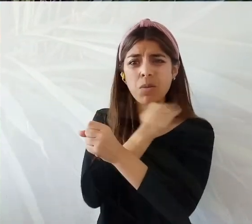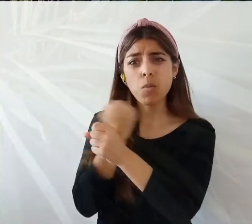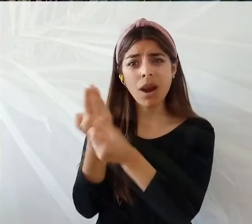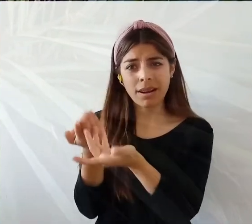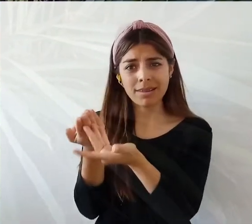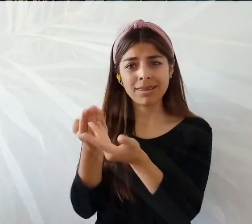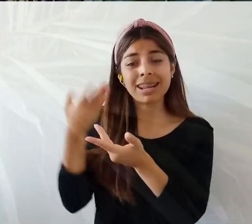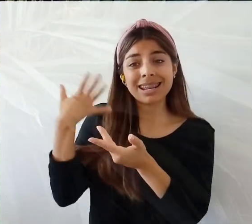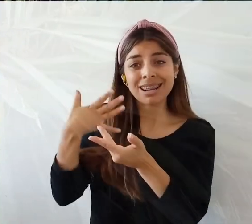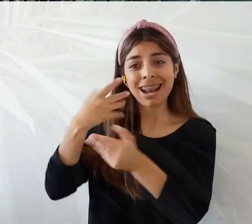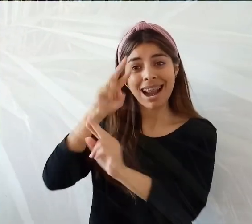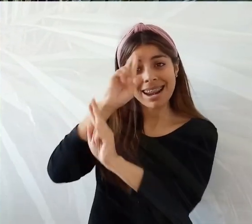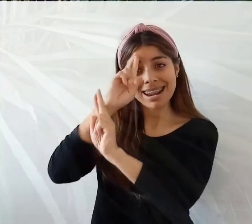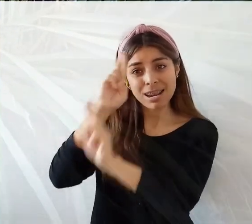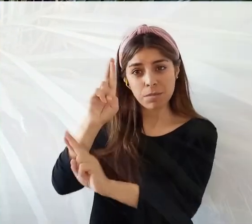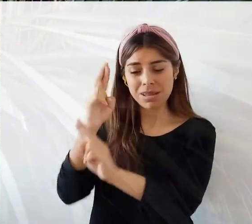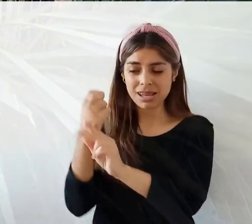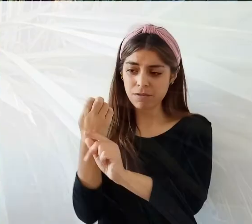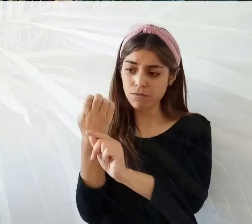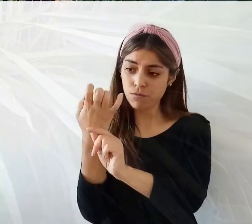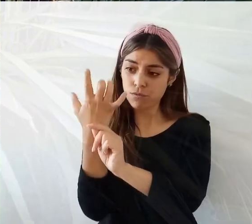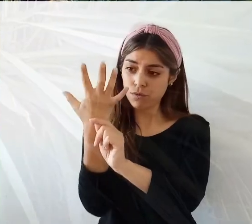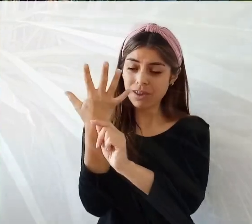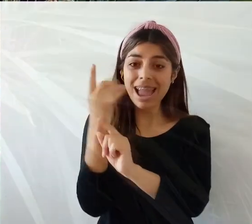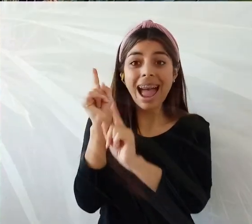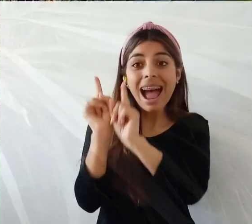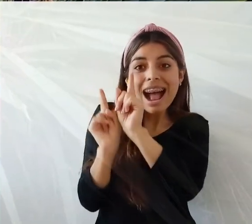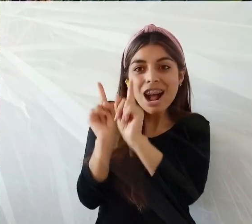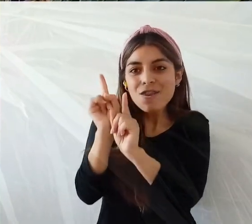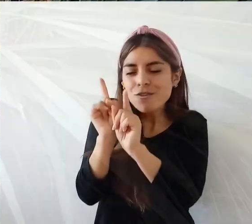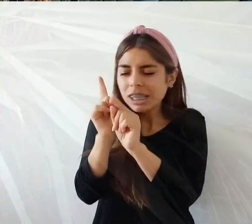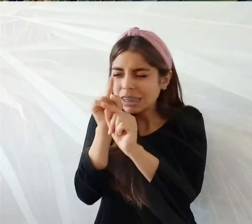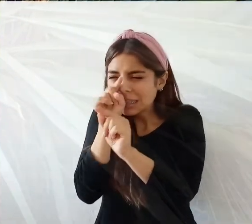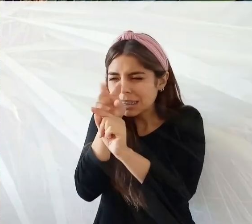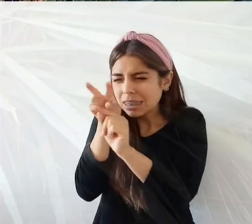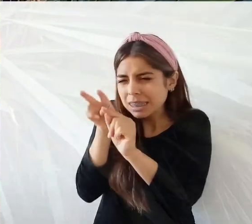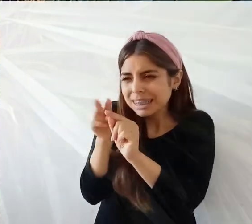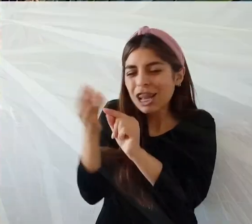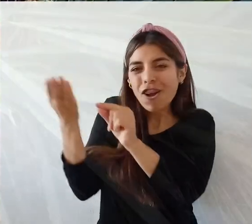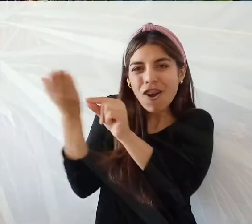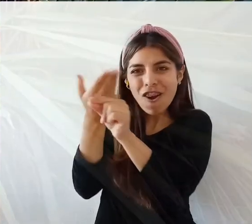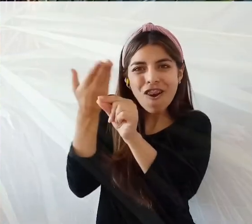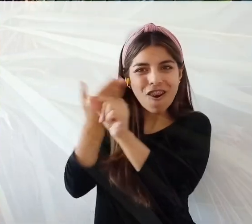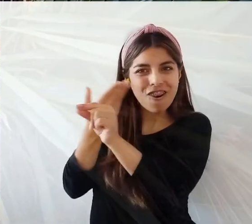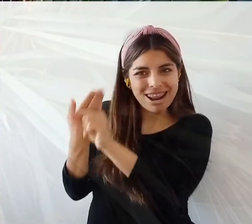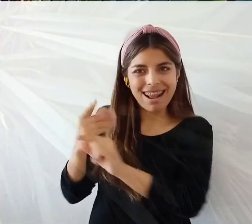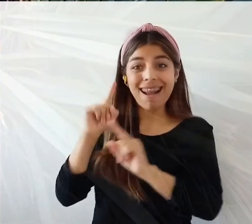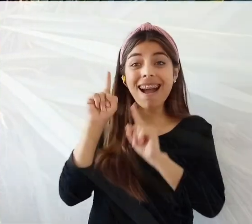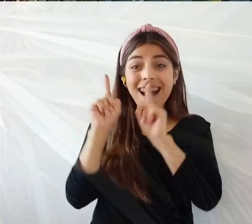Claro. Ahí hay otra hojita. que va a ser, que puede servir.